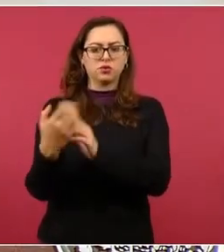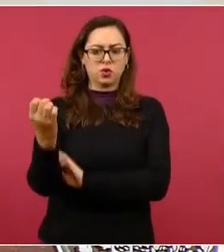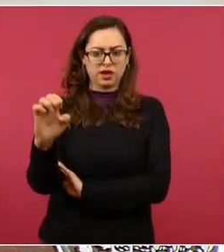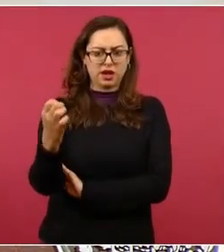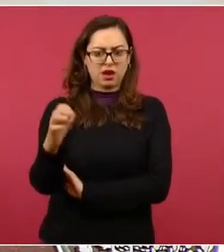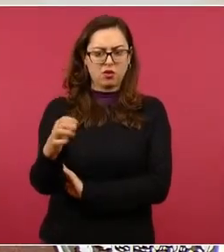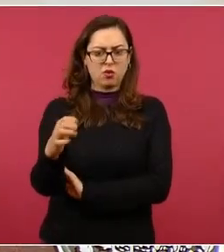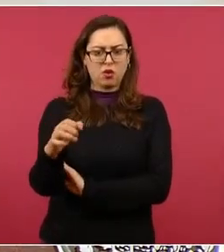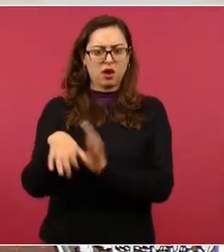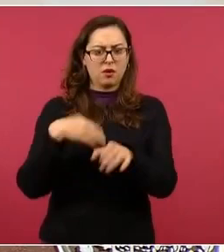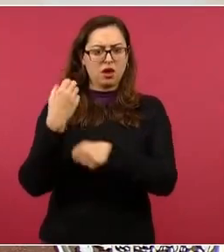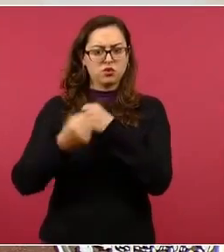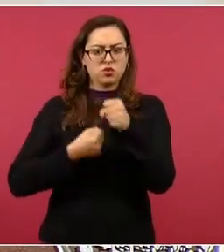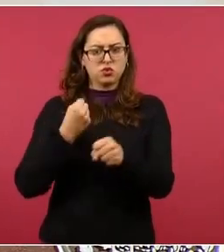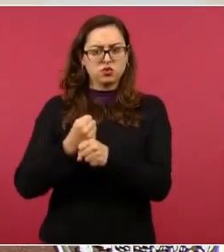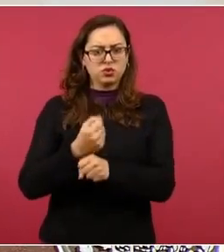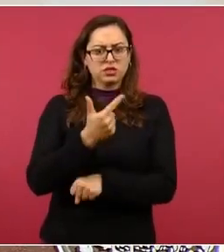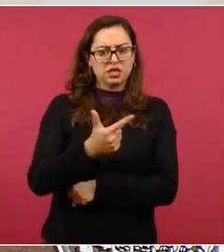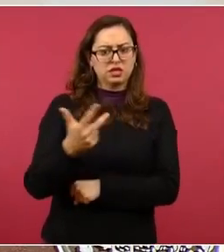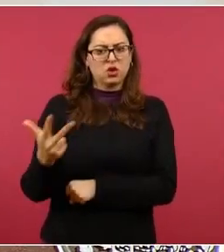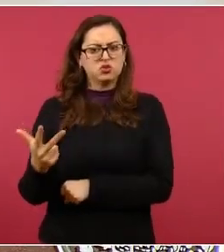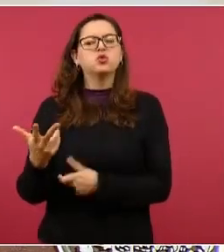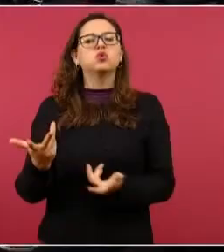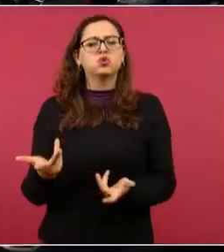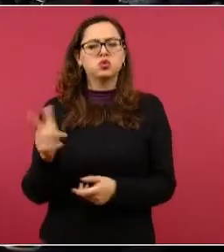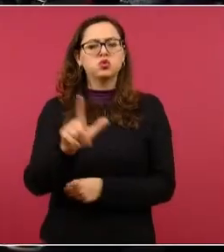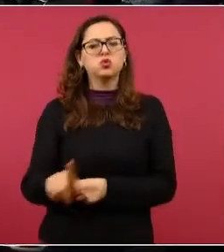es 7 o es 8 el lunes,